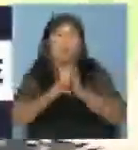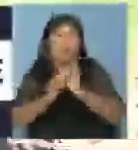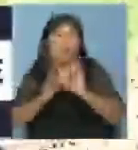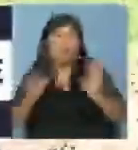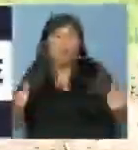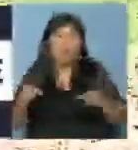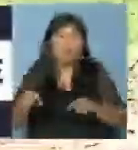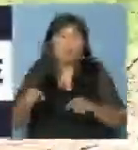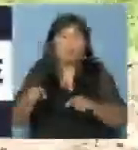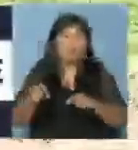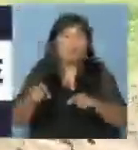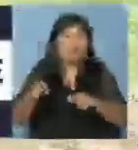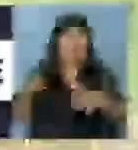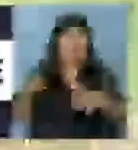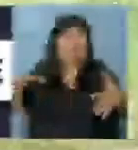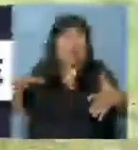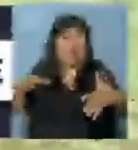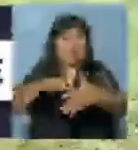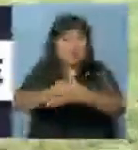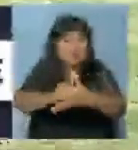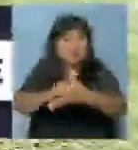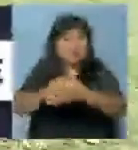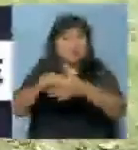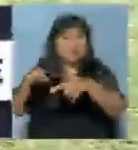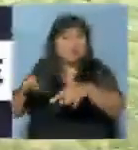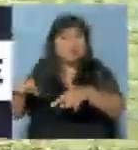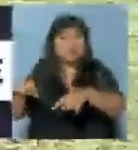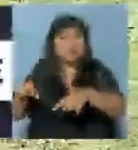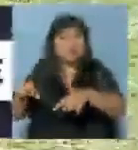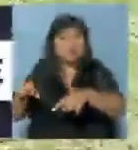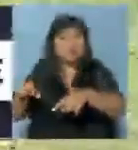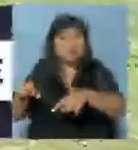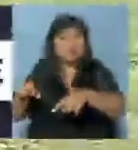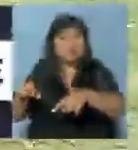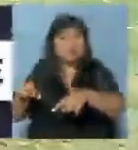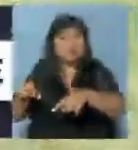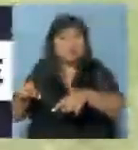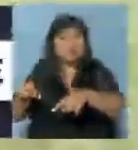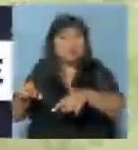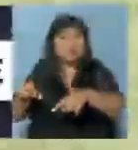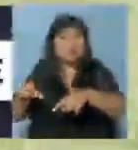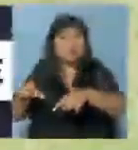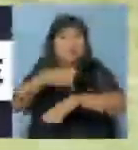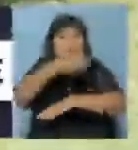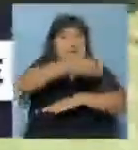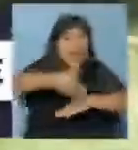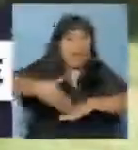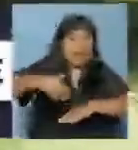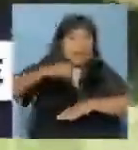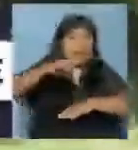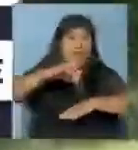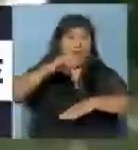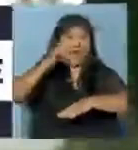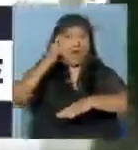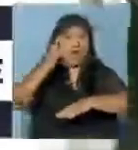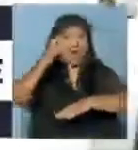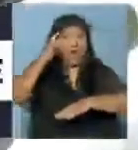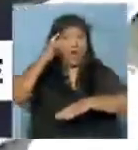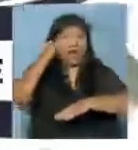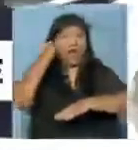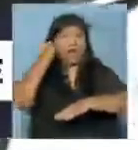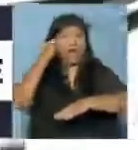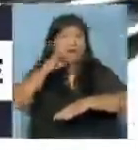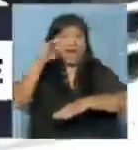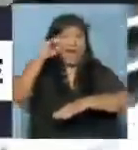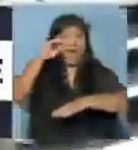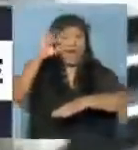producido una colisión en la bifurcación de Pueyrredón y Gorriti. Según lo